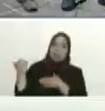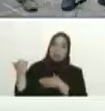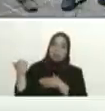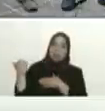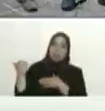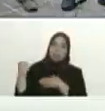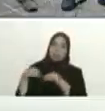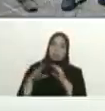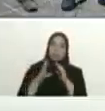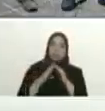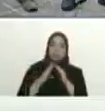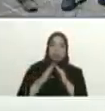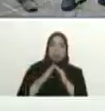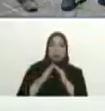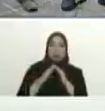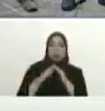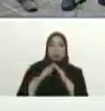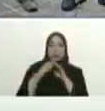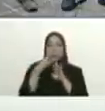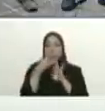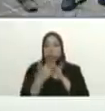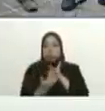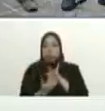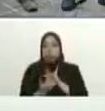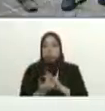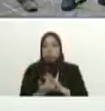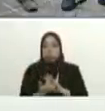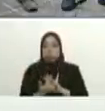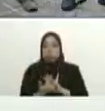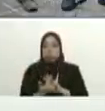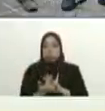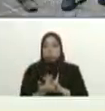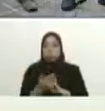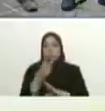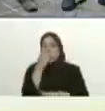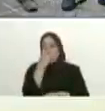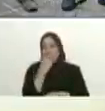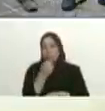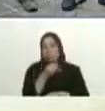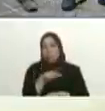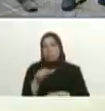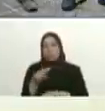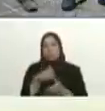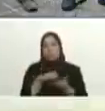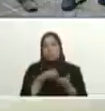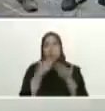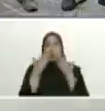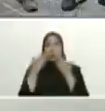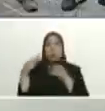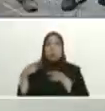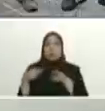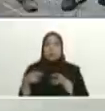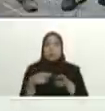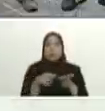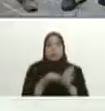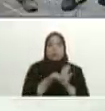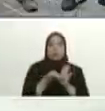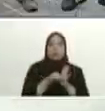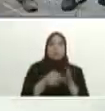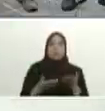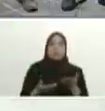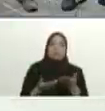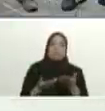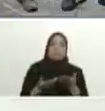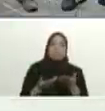vivienda en situación de vulnerabilidad en los márgenes de quebrada río